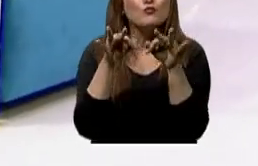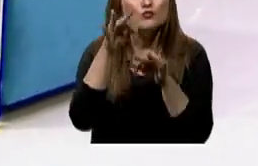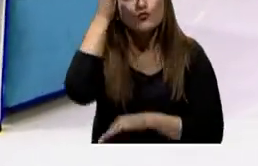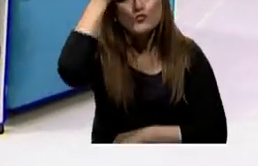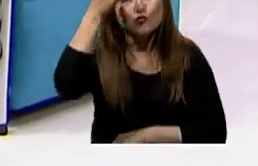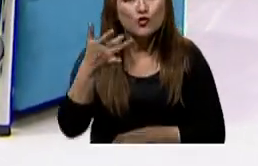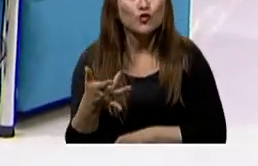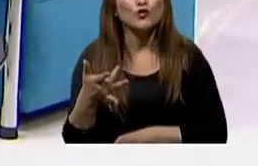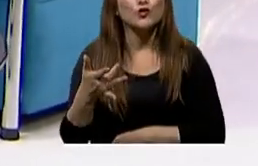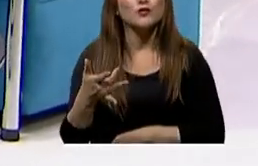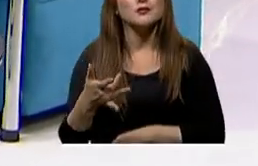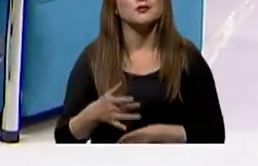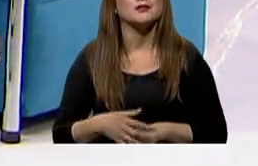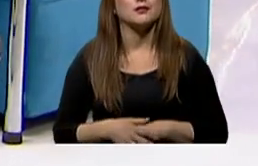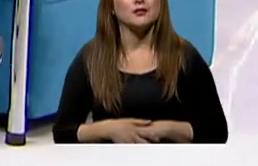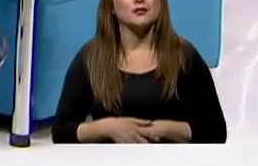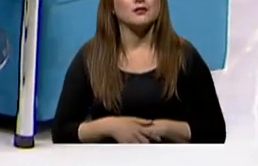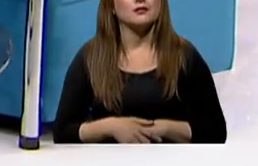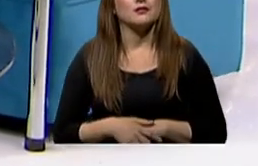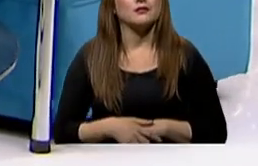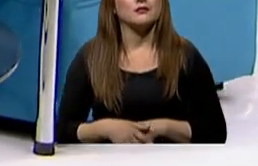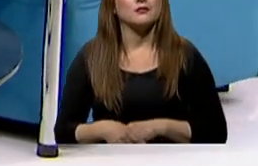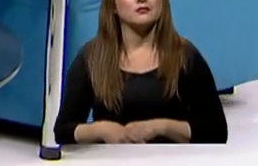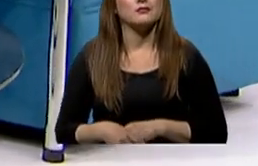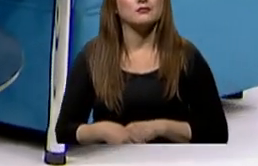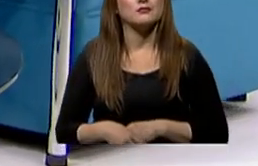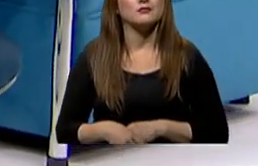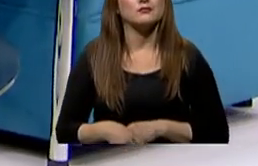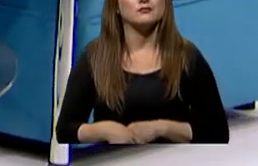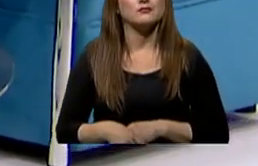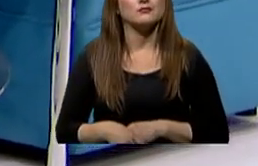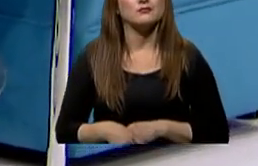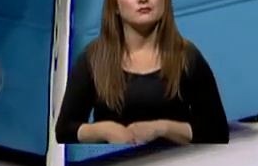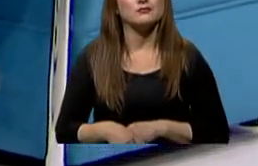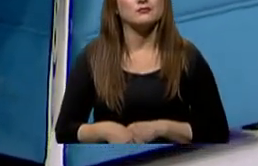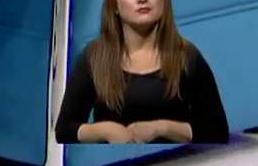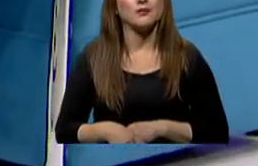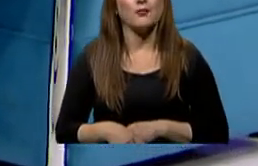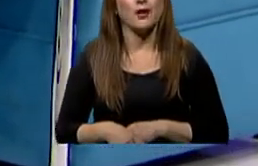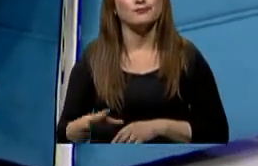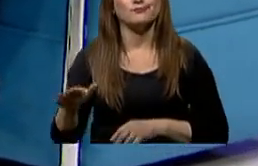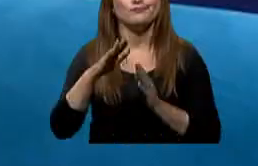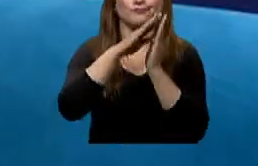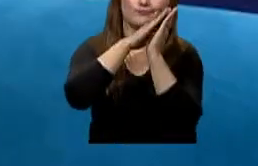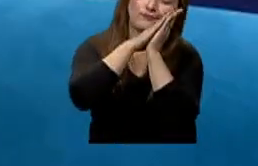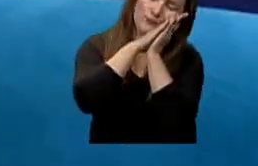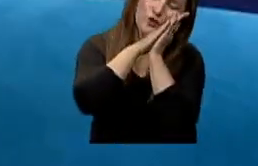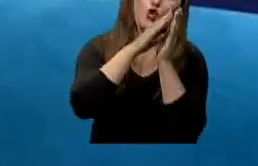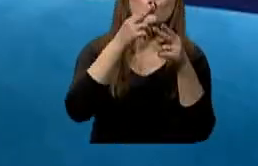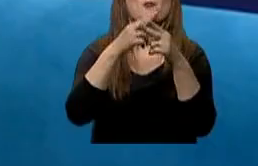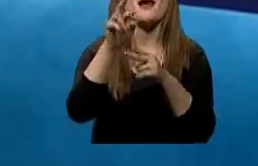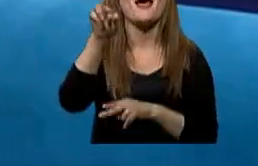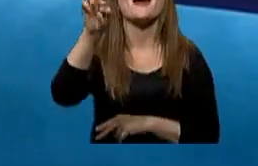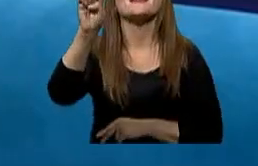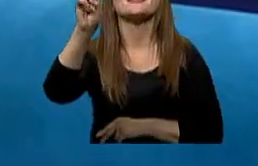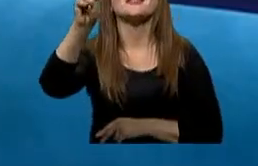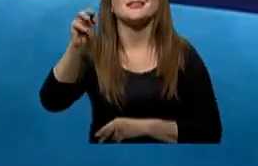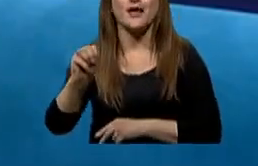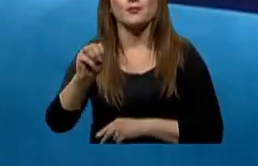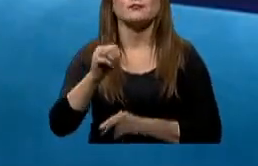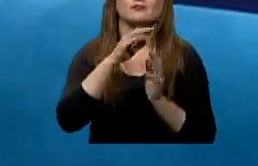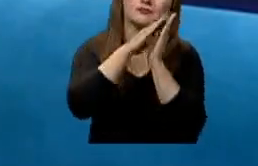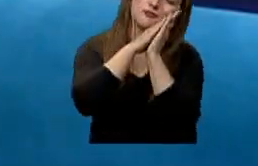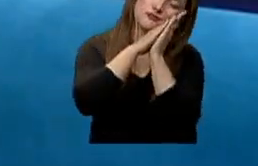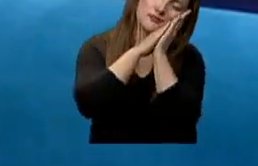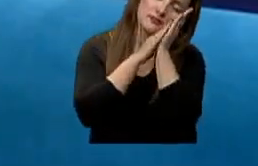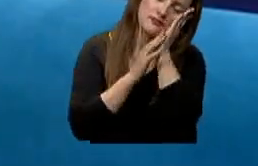una irrupción de las características del sueño REM en otras etapas del sueño o en la vigilia.